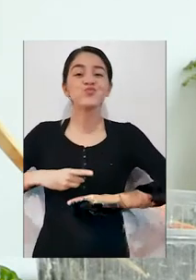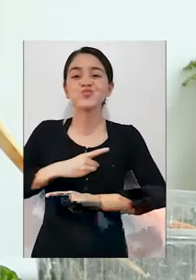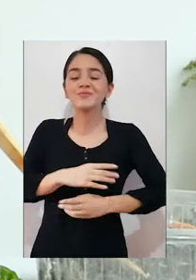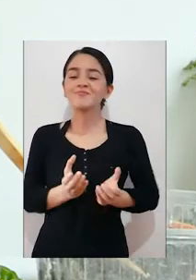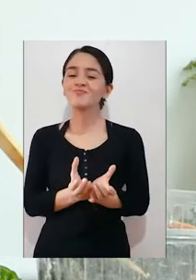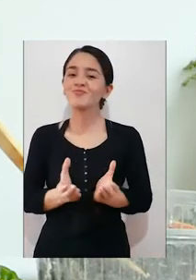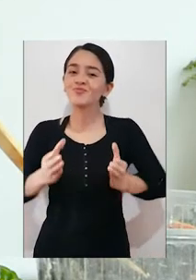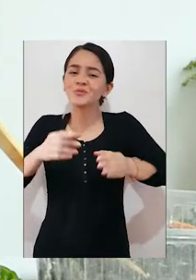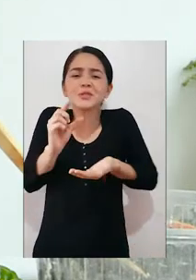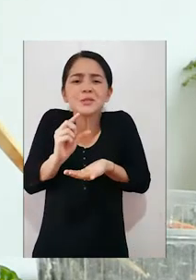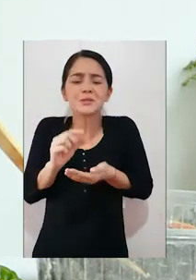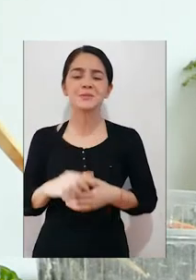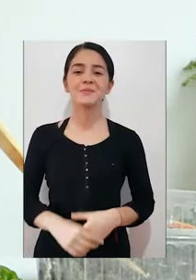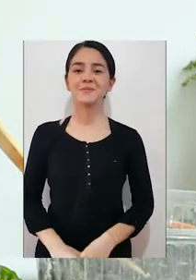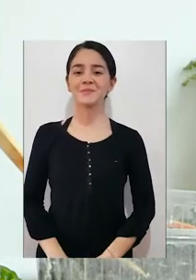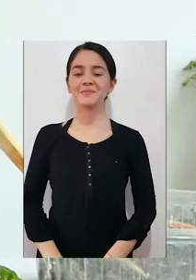macetera pequeña